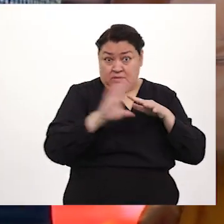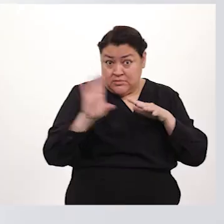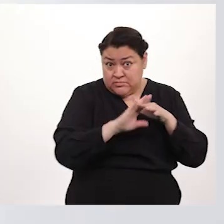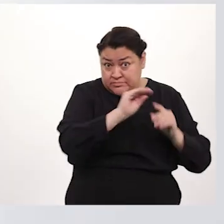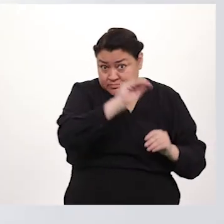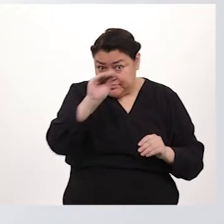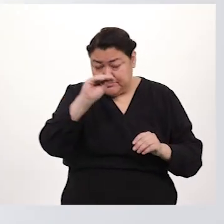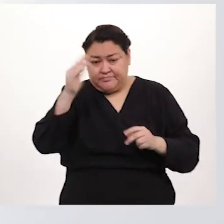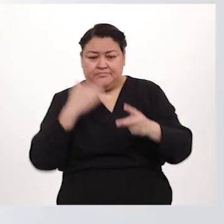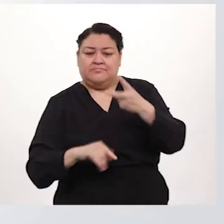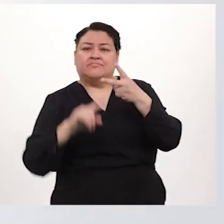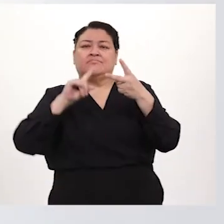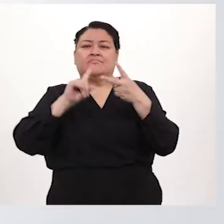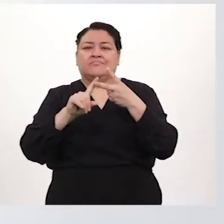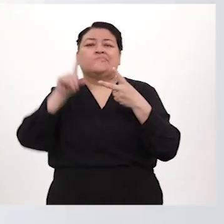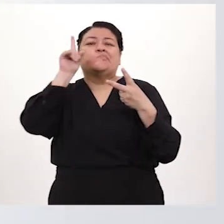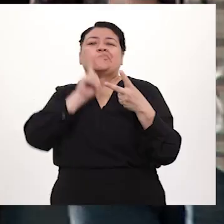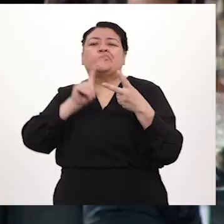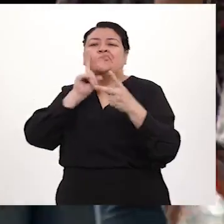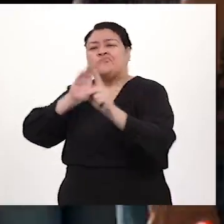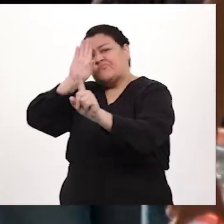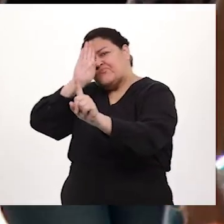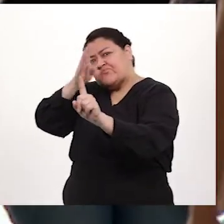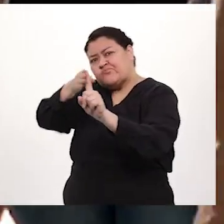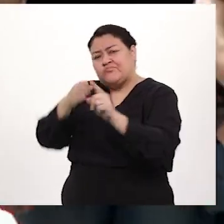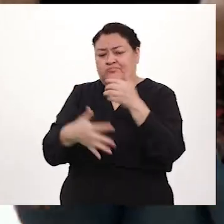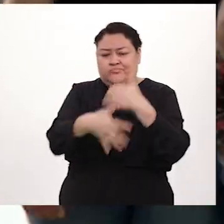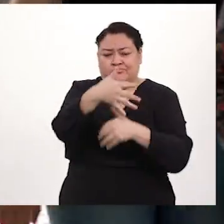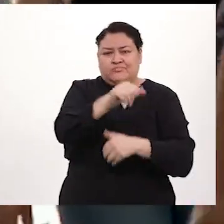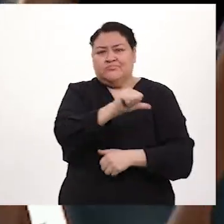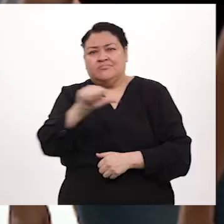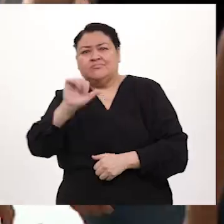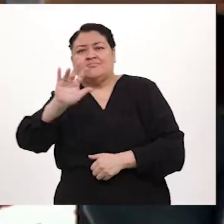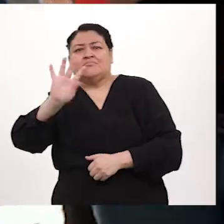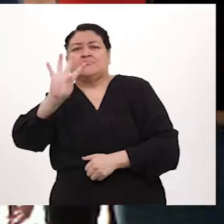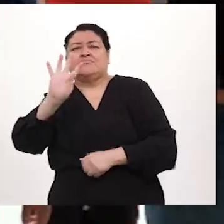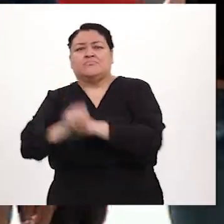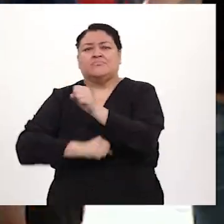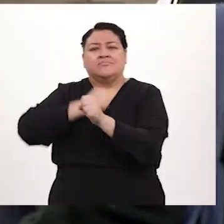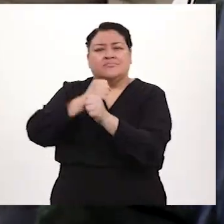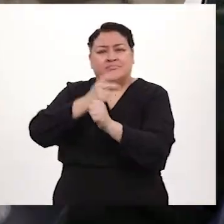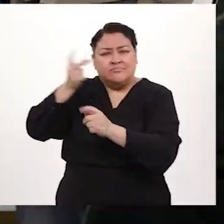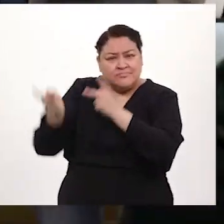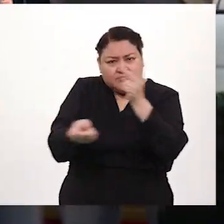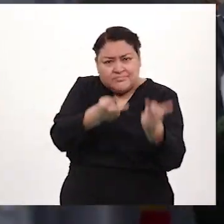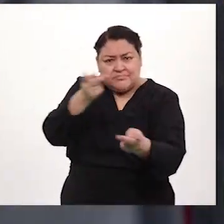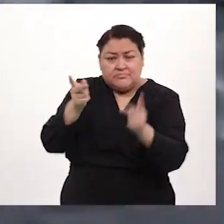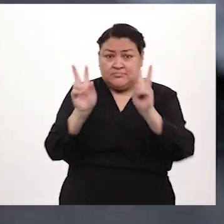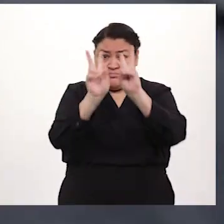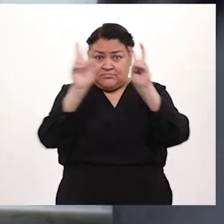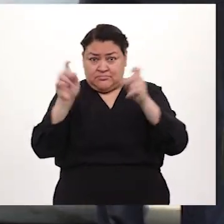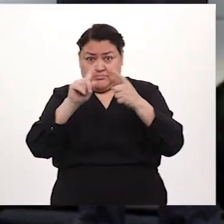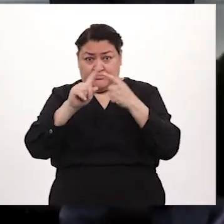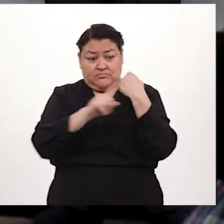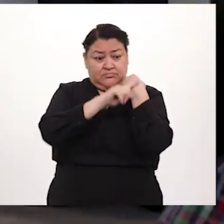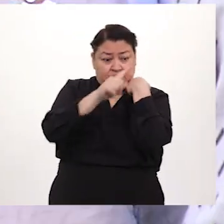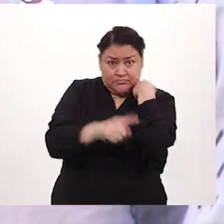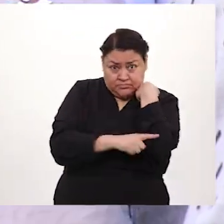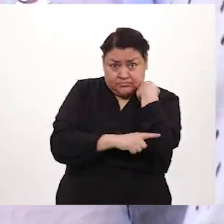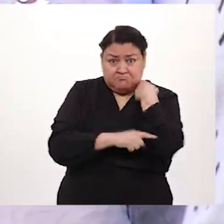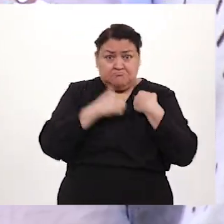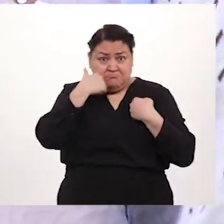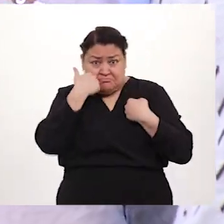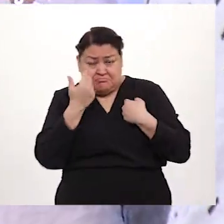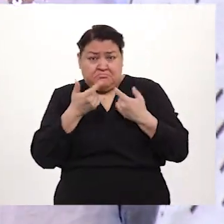para la mujer de la Enadit 2023 se enfoca en mujeres de 15 a 54 años, abordando temas como la fecundidad,